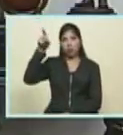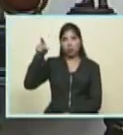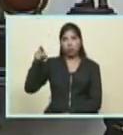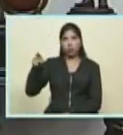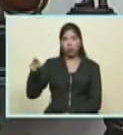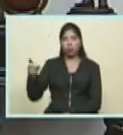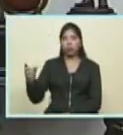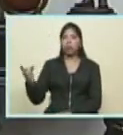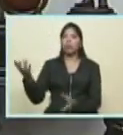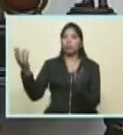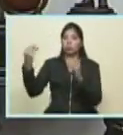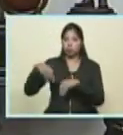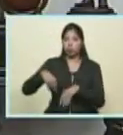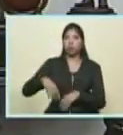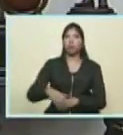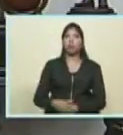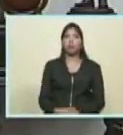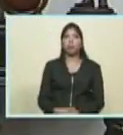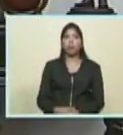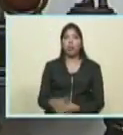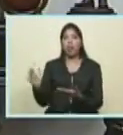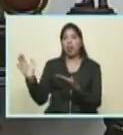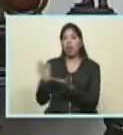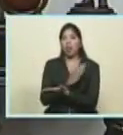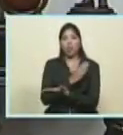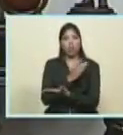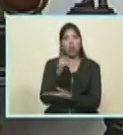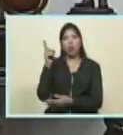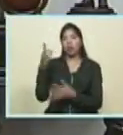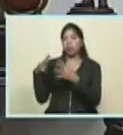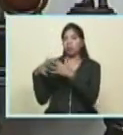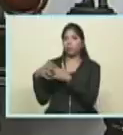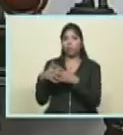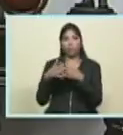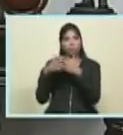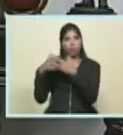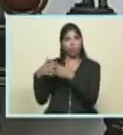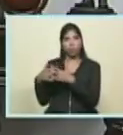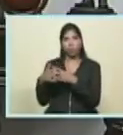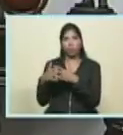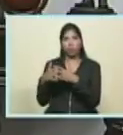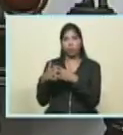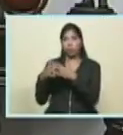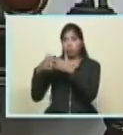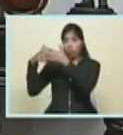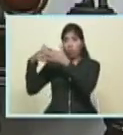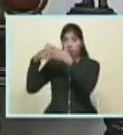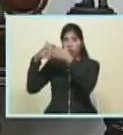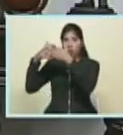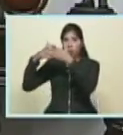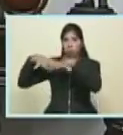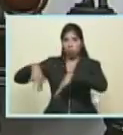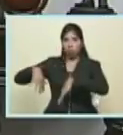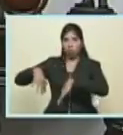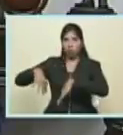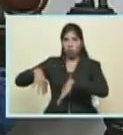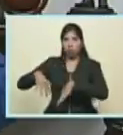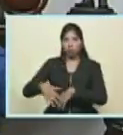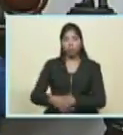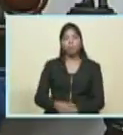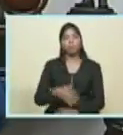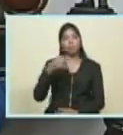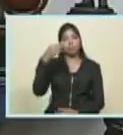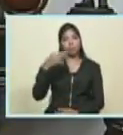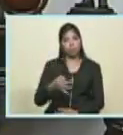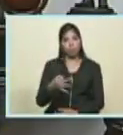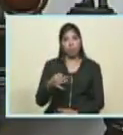que va a sustituir al mundo de los imperios, el mundo de los imperios va a morir, los